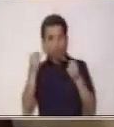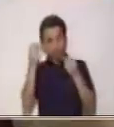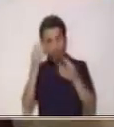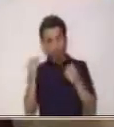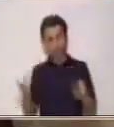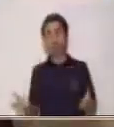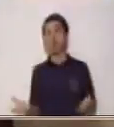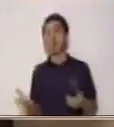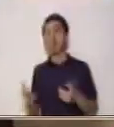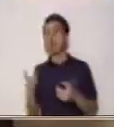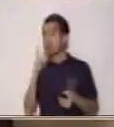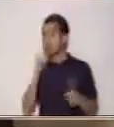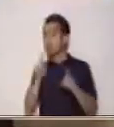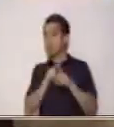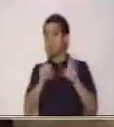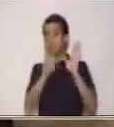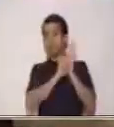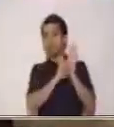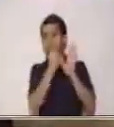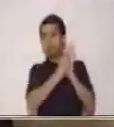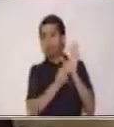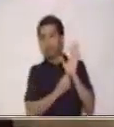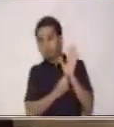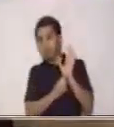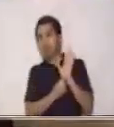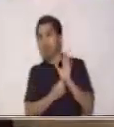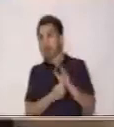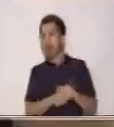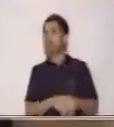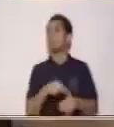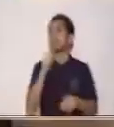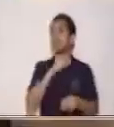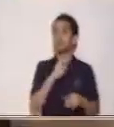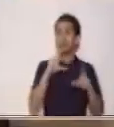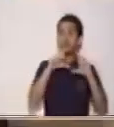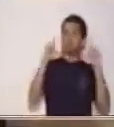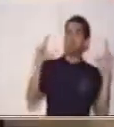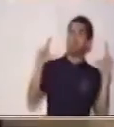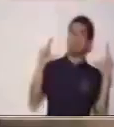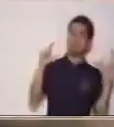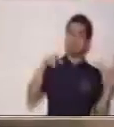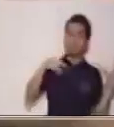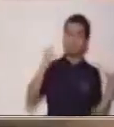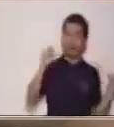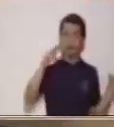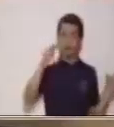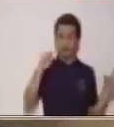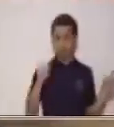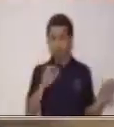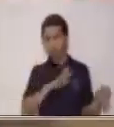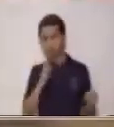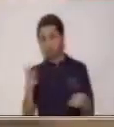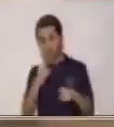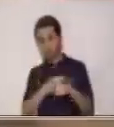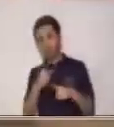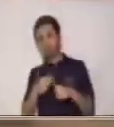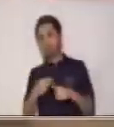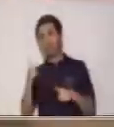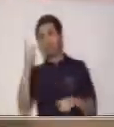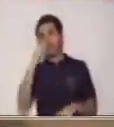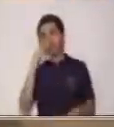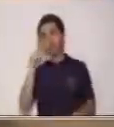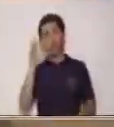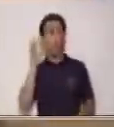servicio. La identidad gráfica, que es la marca del producto. El eslogan, que es la frase que vamos a